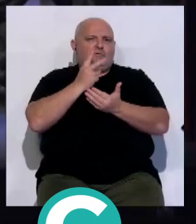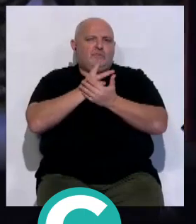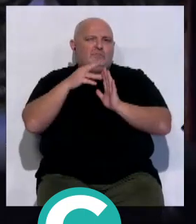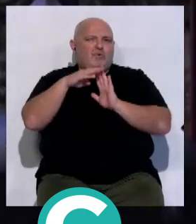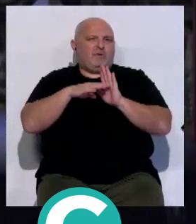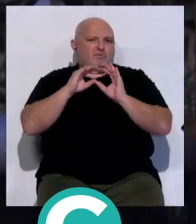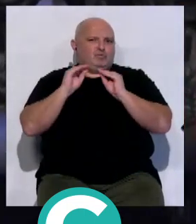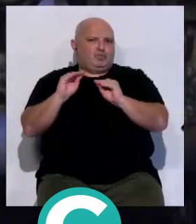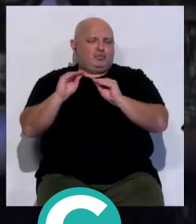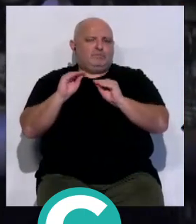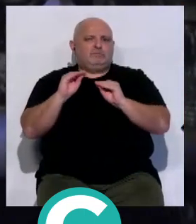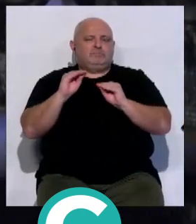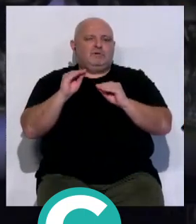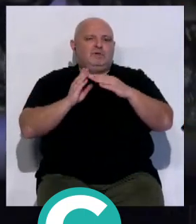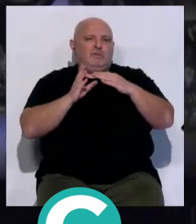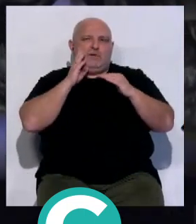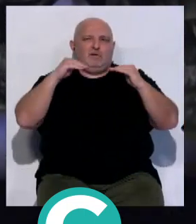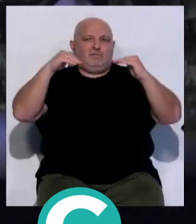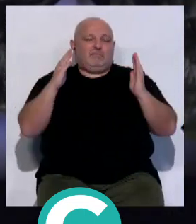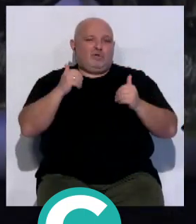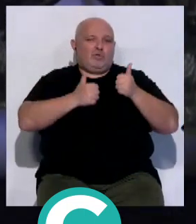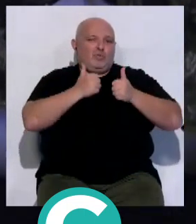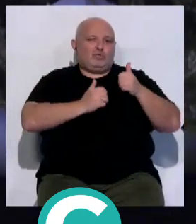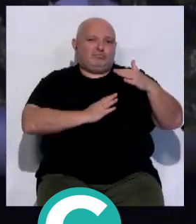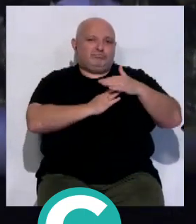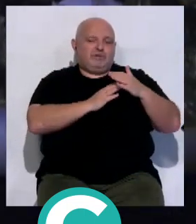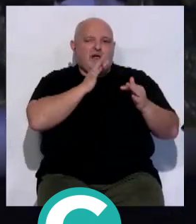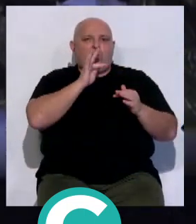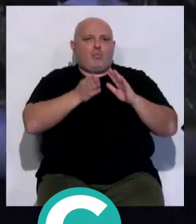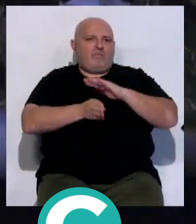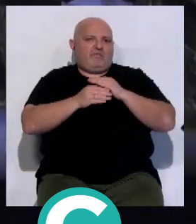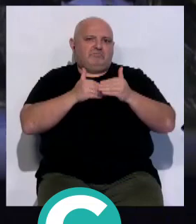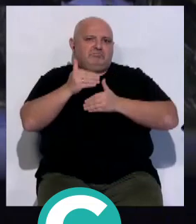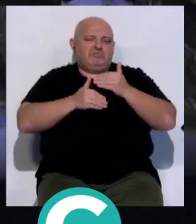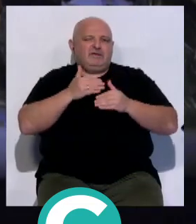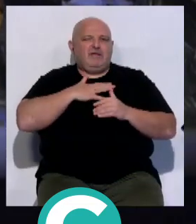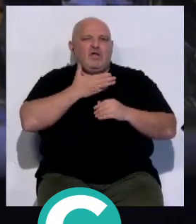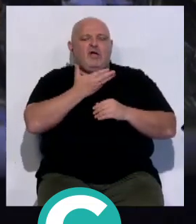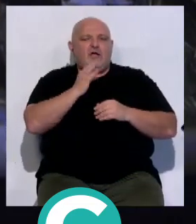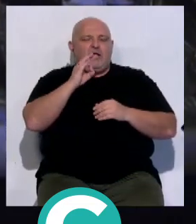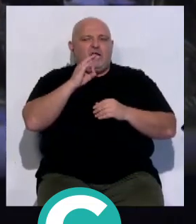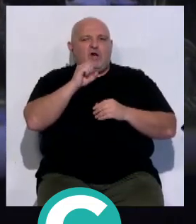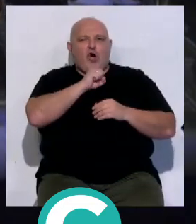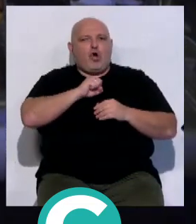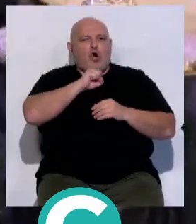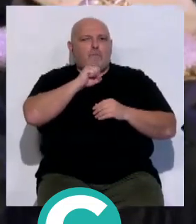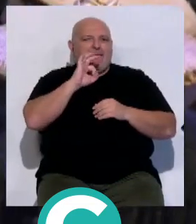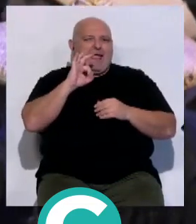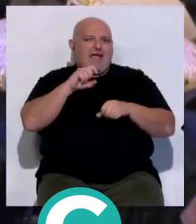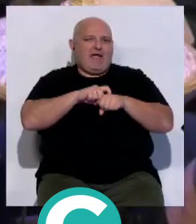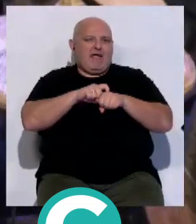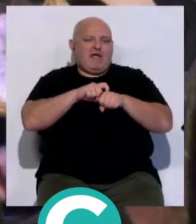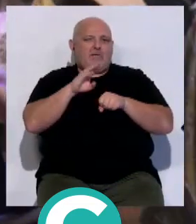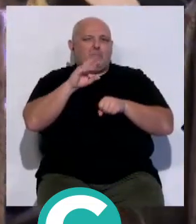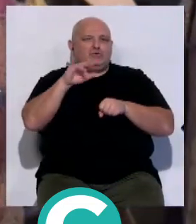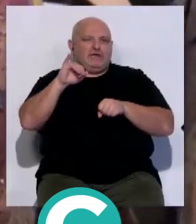programación habitual tras el paréntesis del concurso de agrupaciones del Carnaval. La ópera Turandot del compositor italiano Puccini